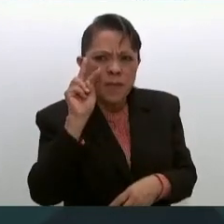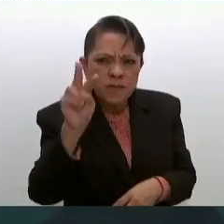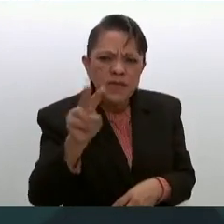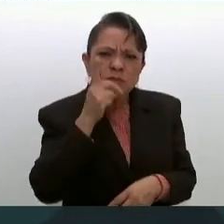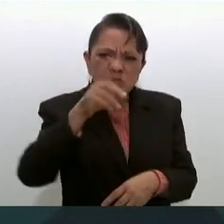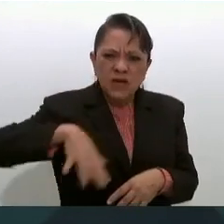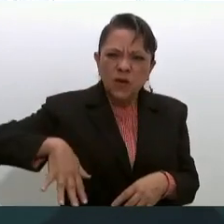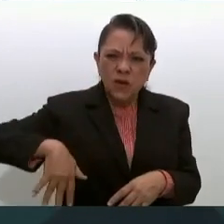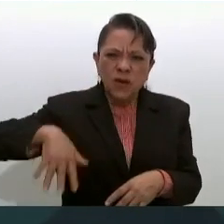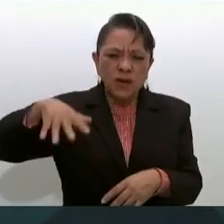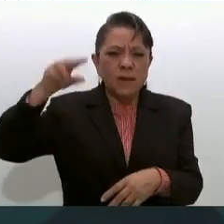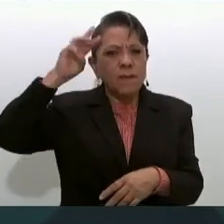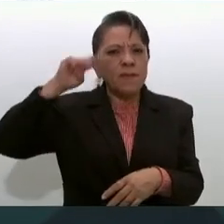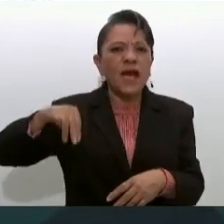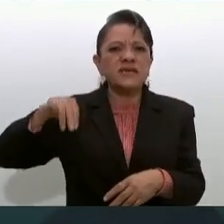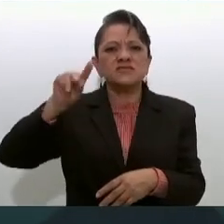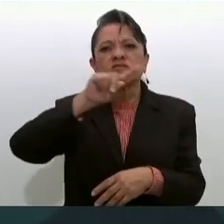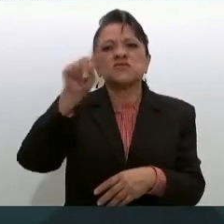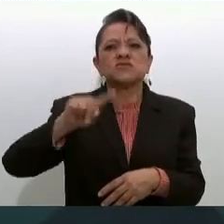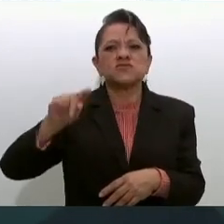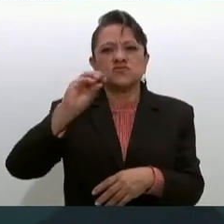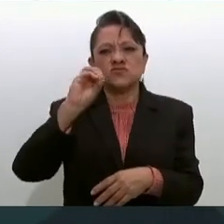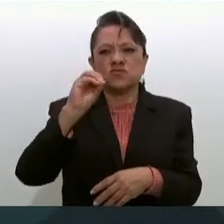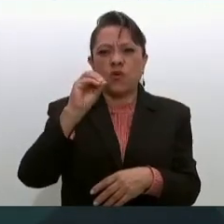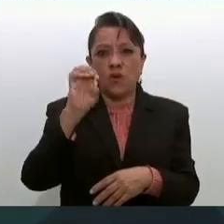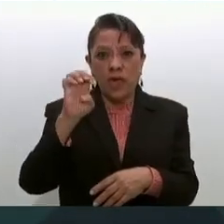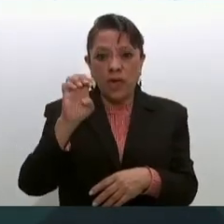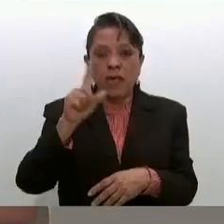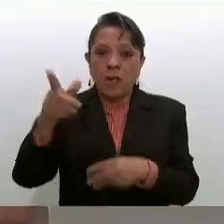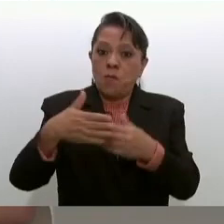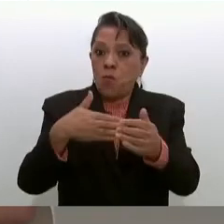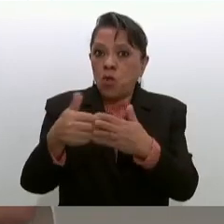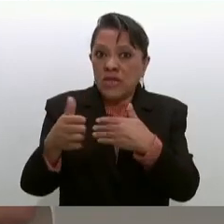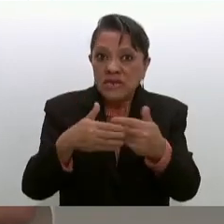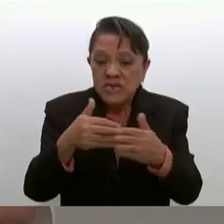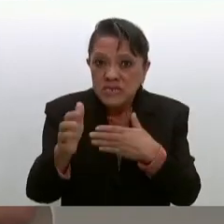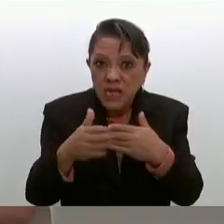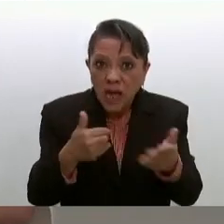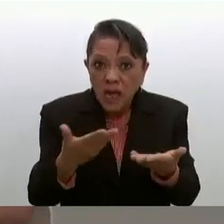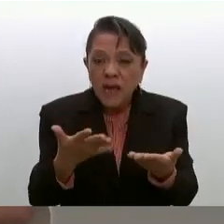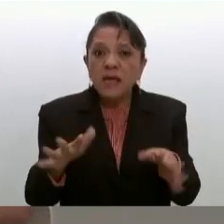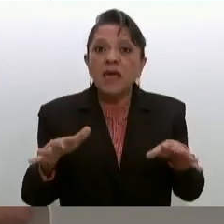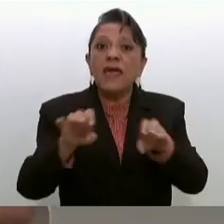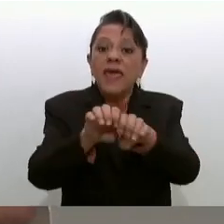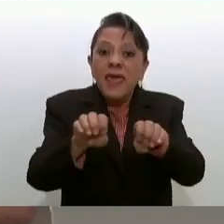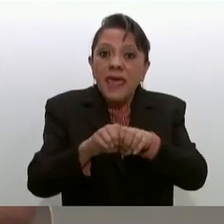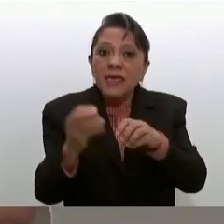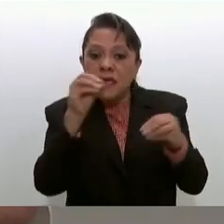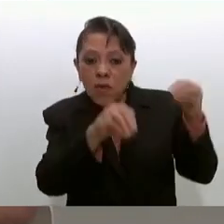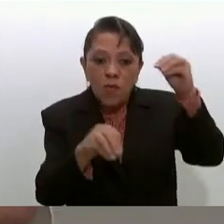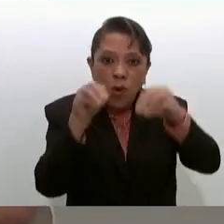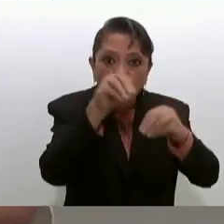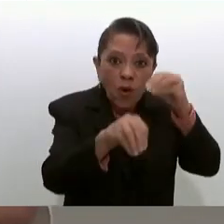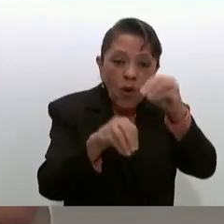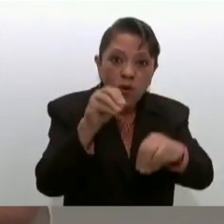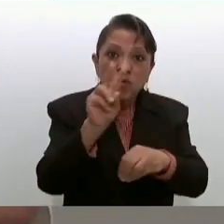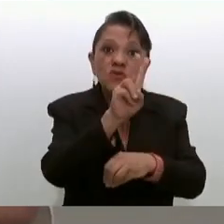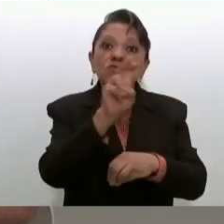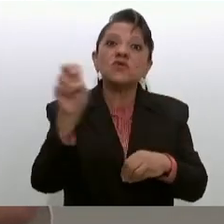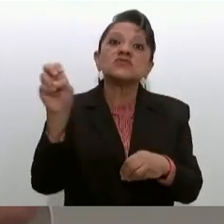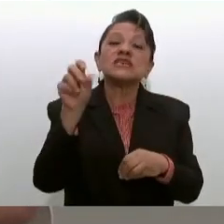el maestro Zoe, modernizar, rehabilitar, equipar las 216 unidades de salud a